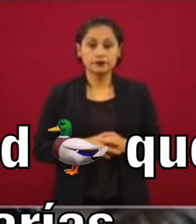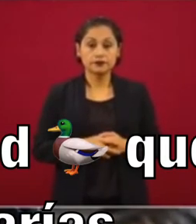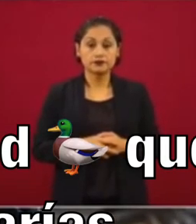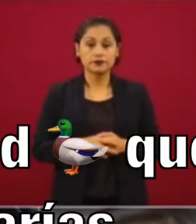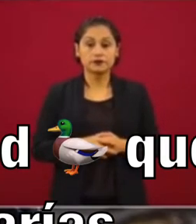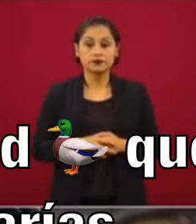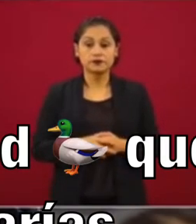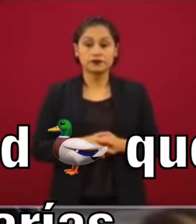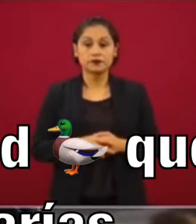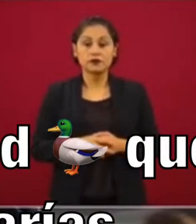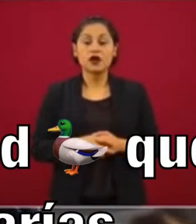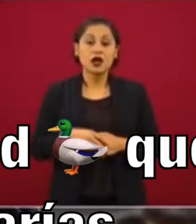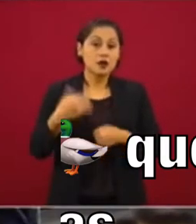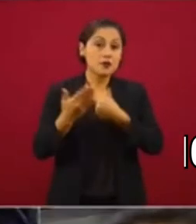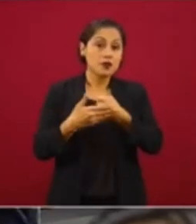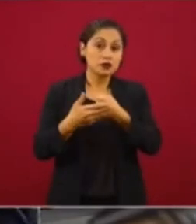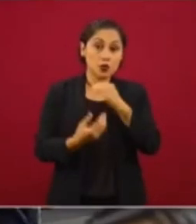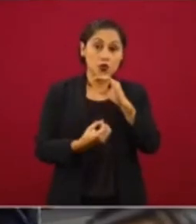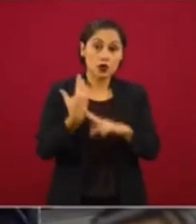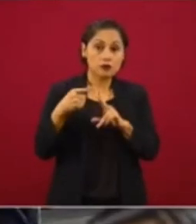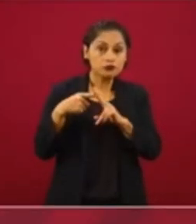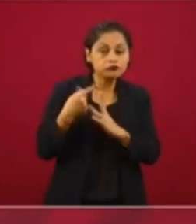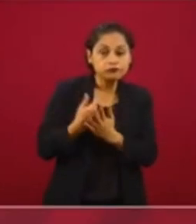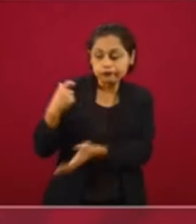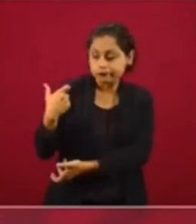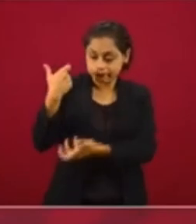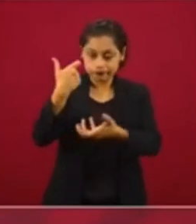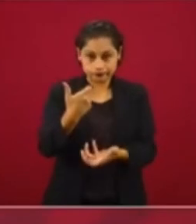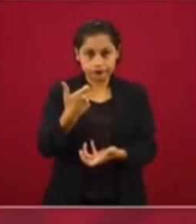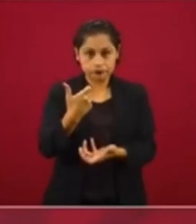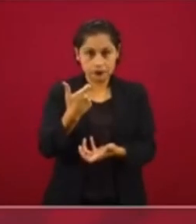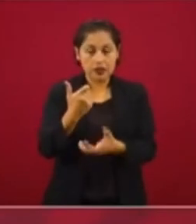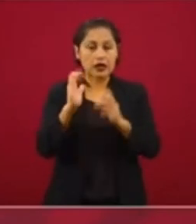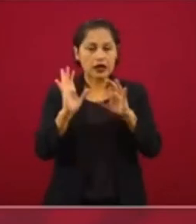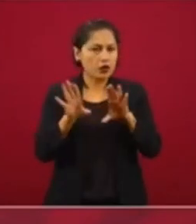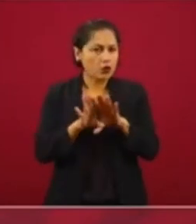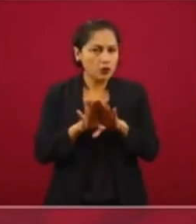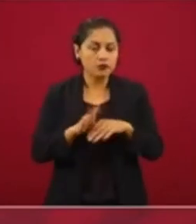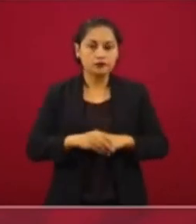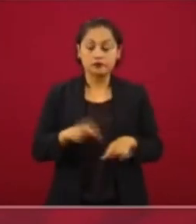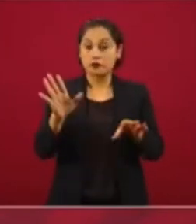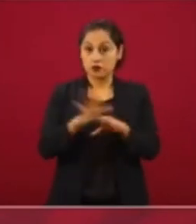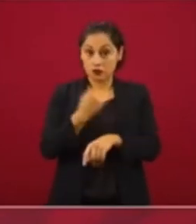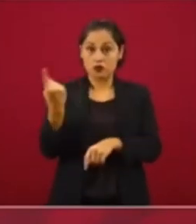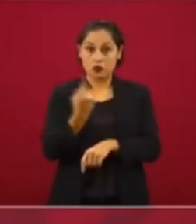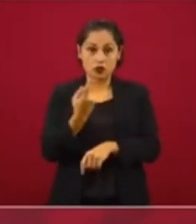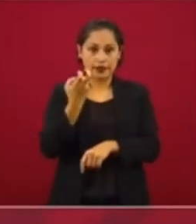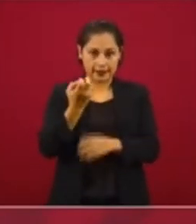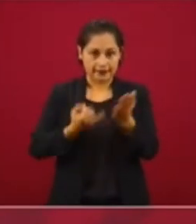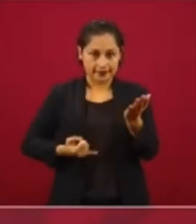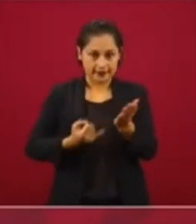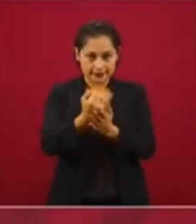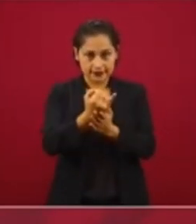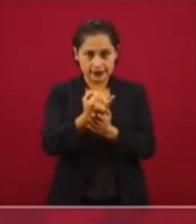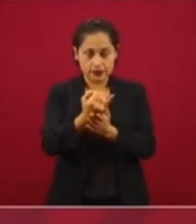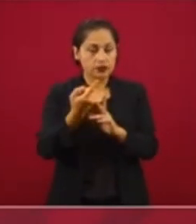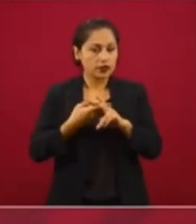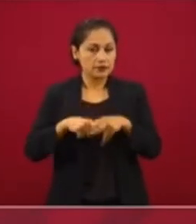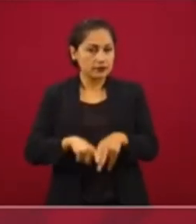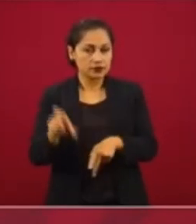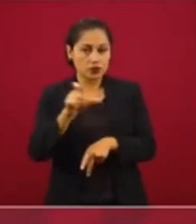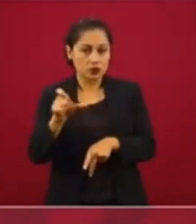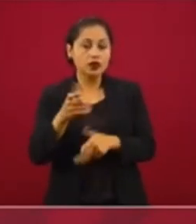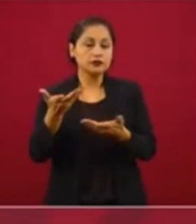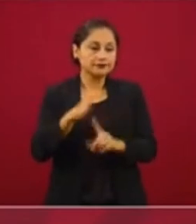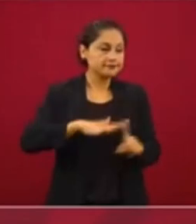presupuesto, porque todo esto se ha originado a partir de la crisis